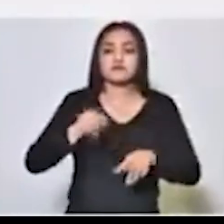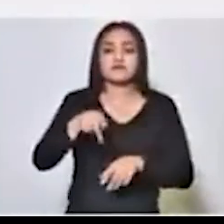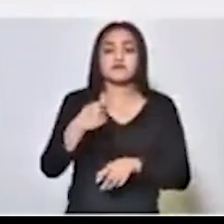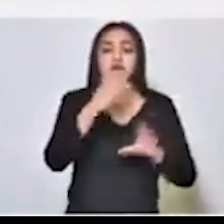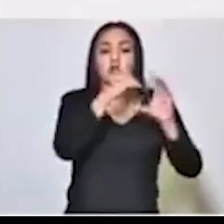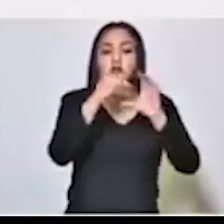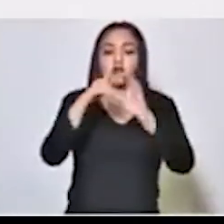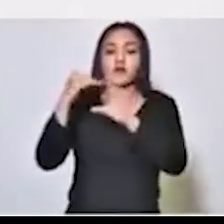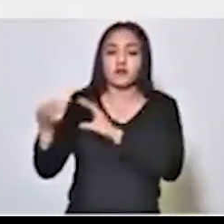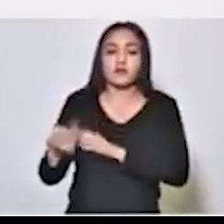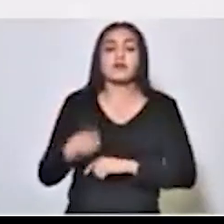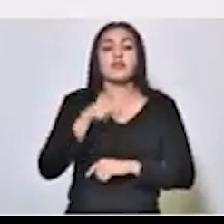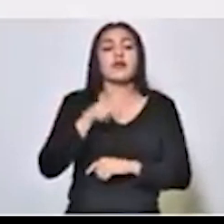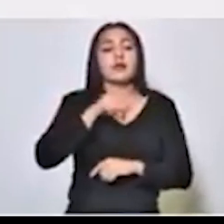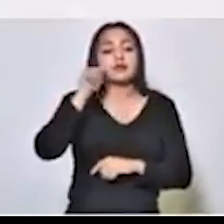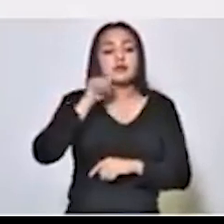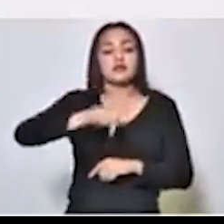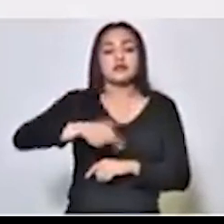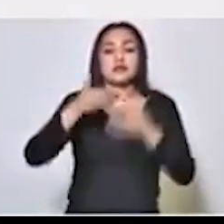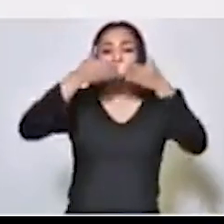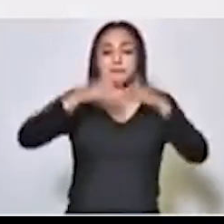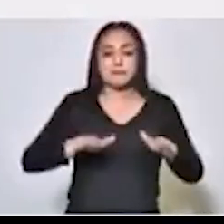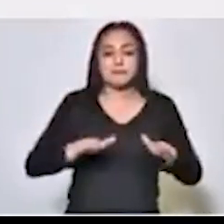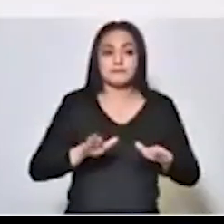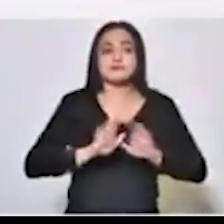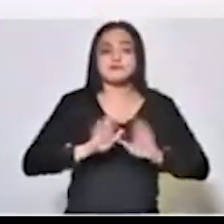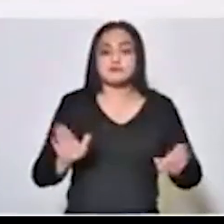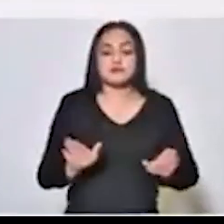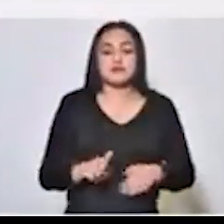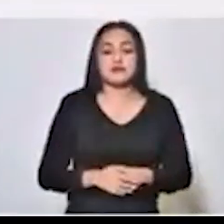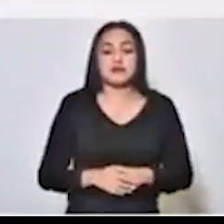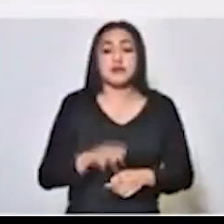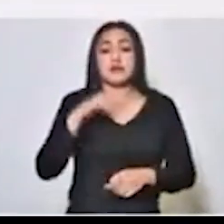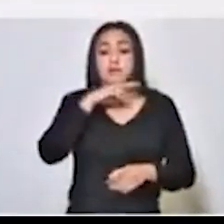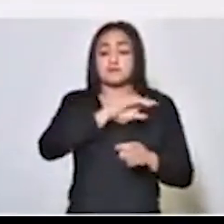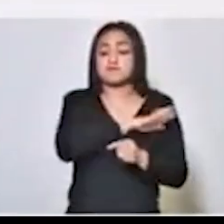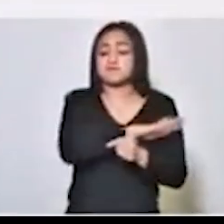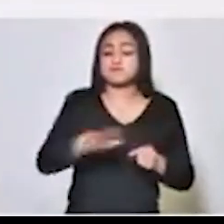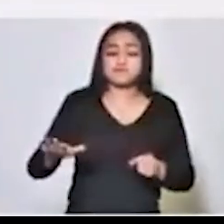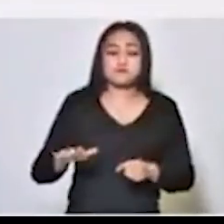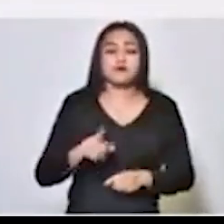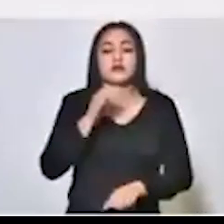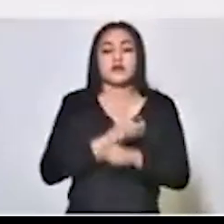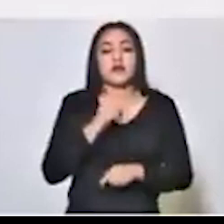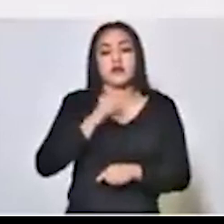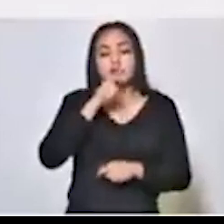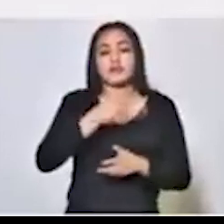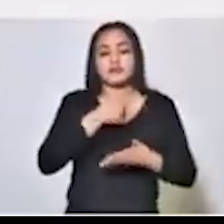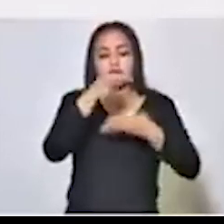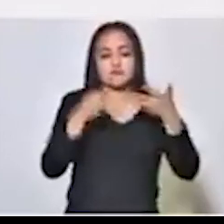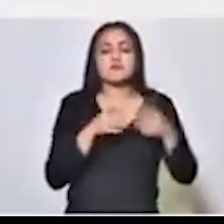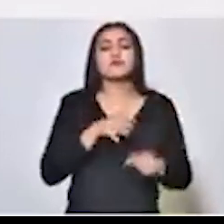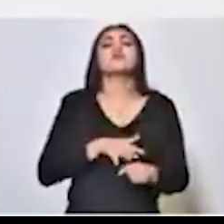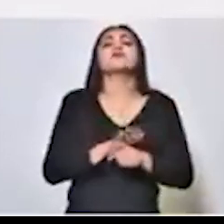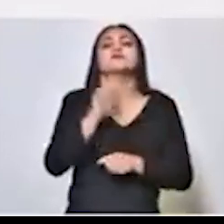correos electrónicos, ayer a las 12 del día se abrió el registro, se llenó muy rápido y tienen allí las indicaciones, cuáles son las